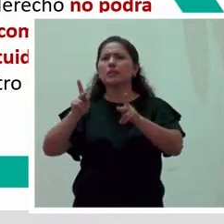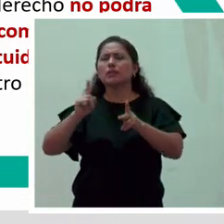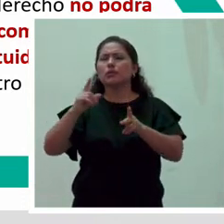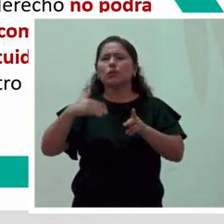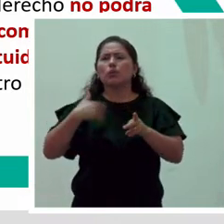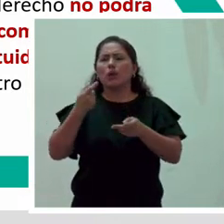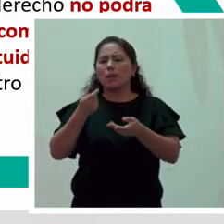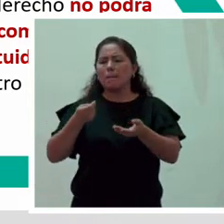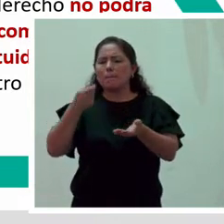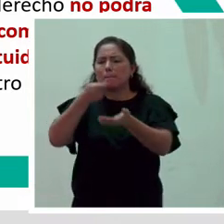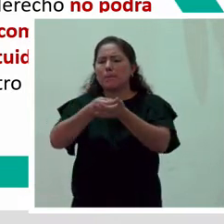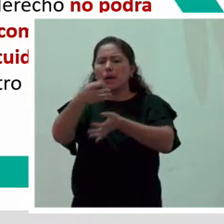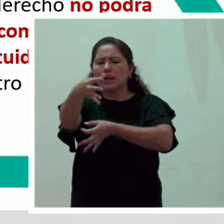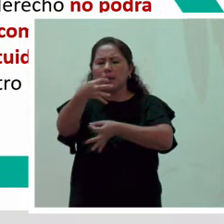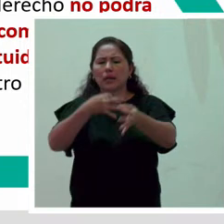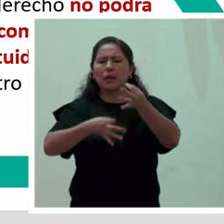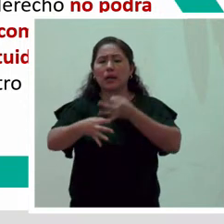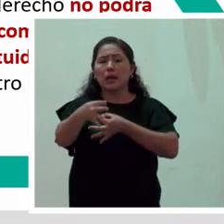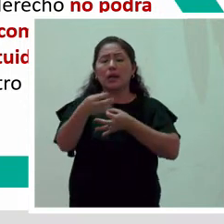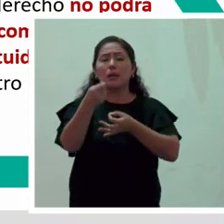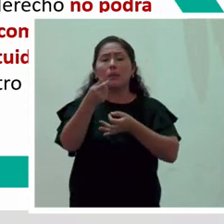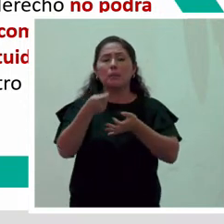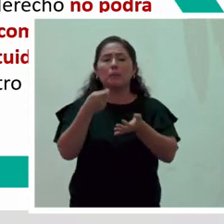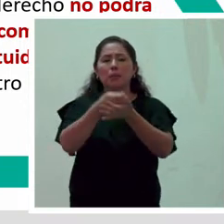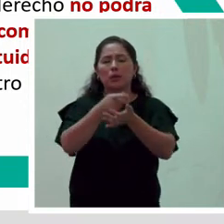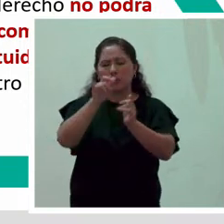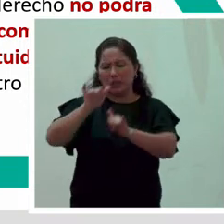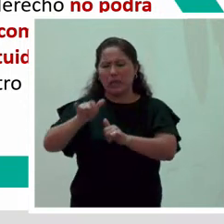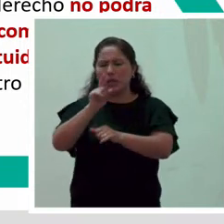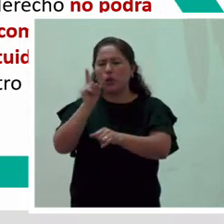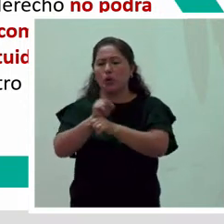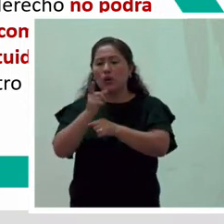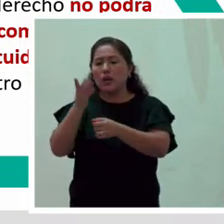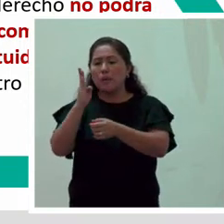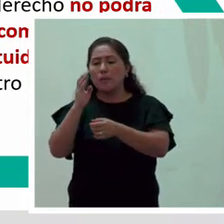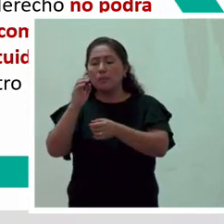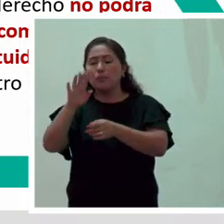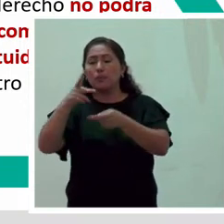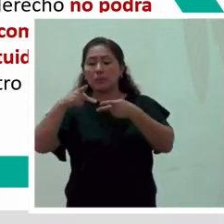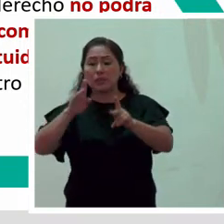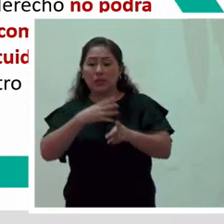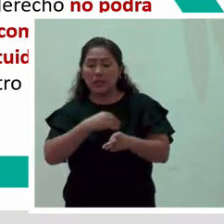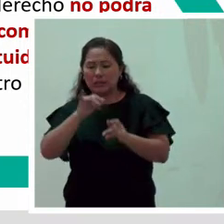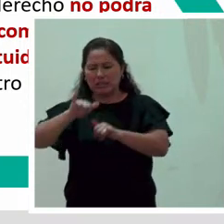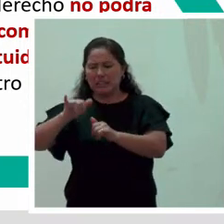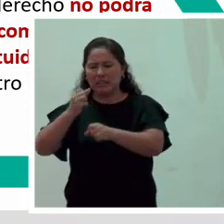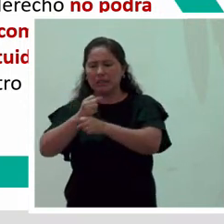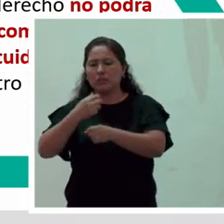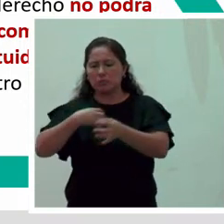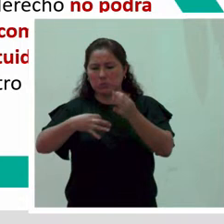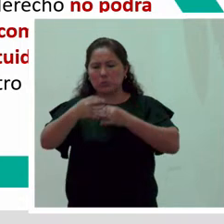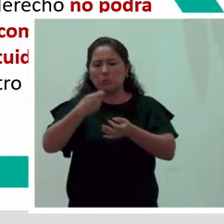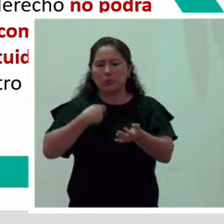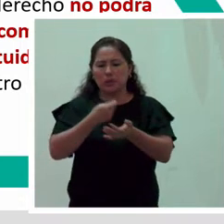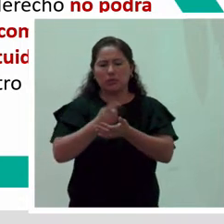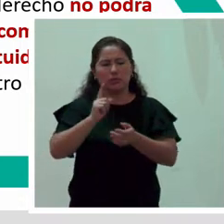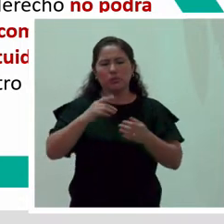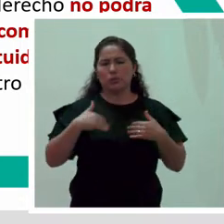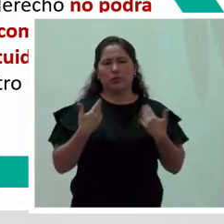ser compensado ni sustituido bajo ninguna circunstancia. La otra cara de la moneda,